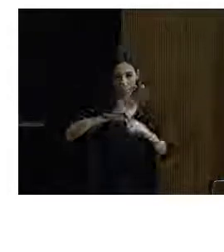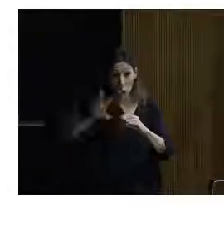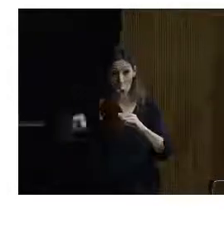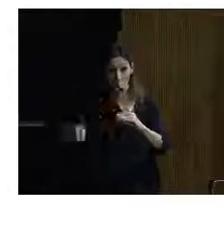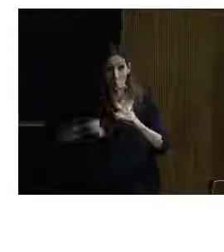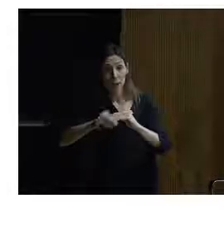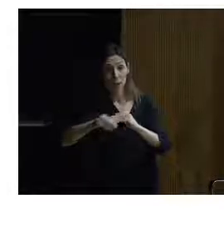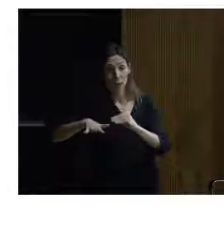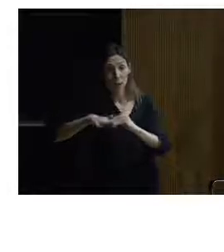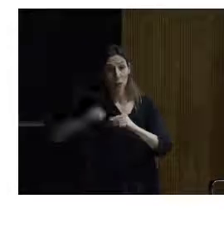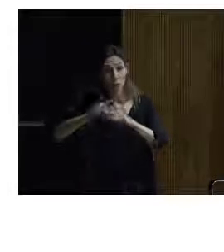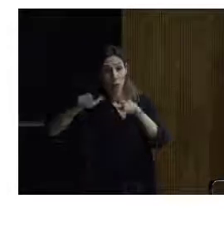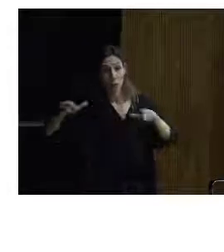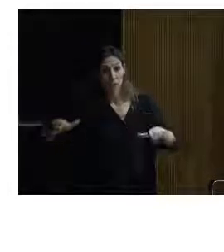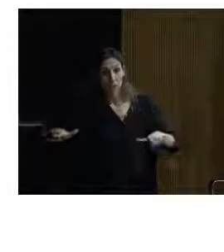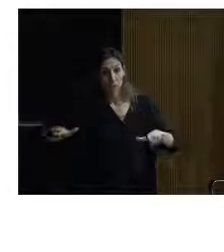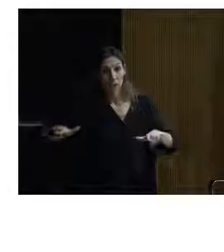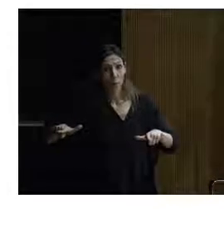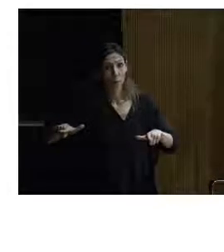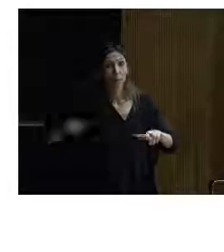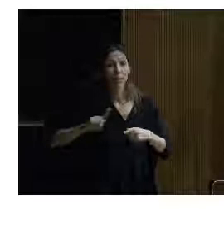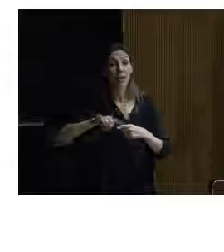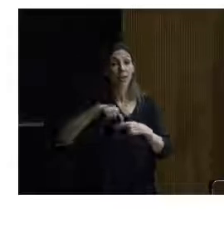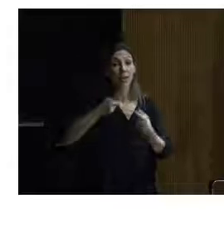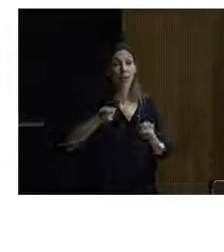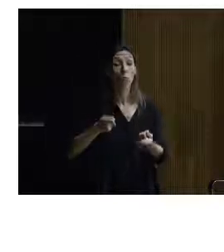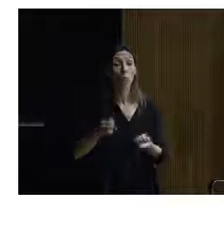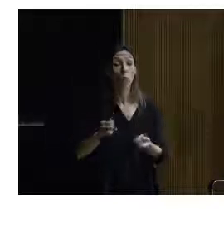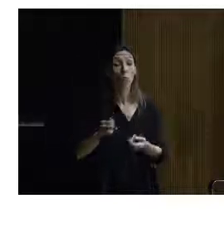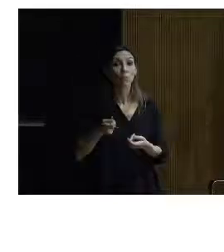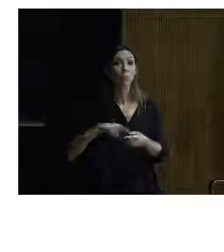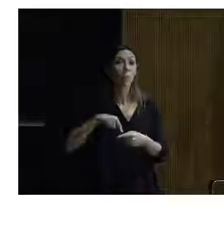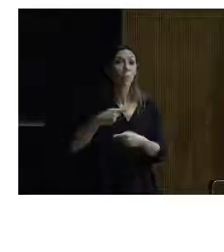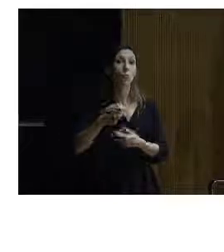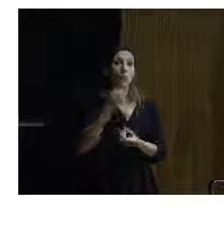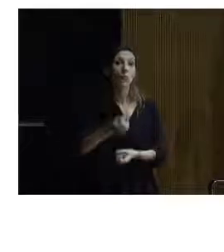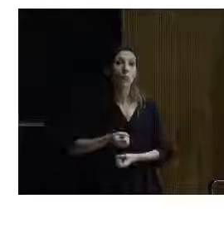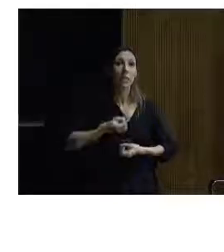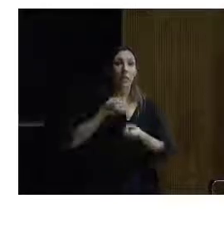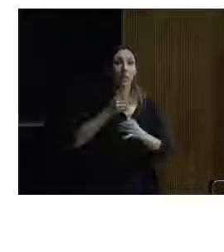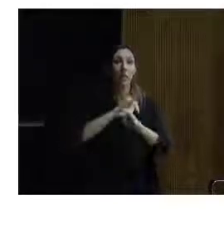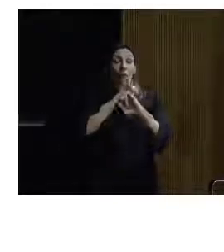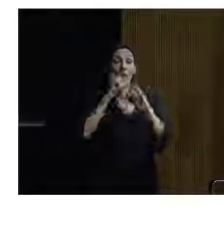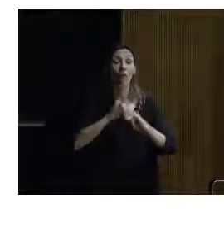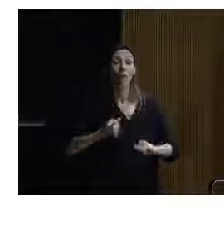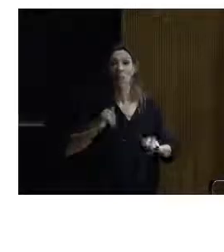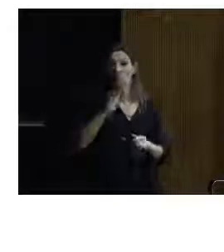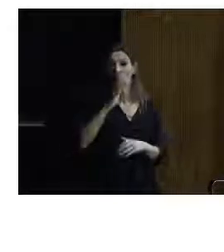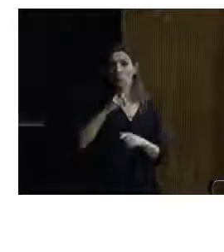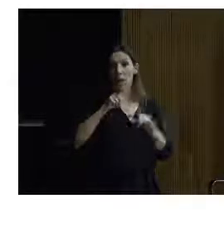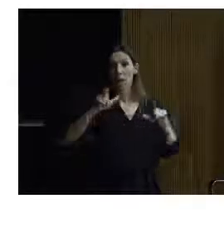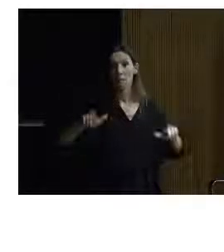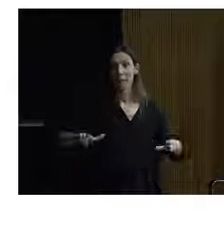en la plataforma y llegar al resultado feliz de que ahora hay un enorme plano